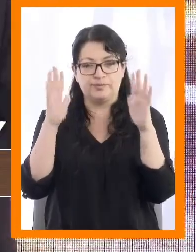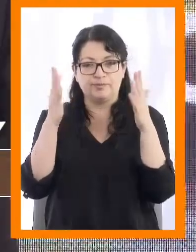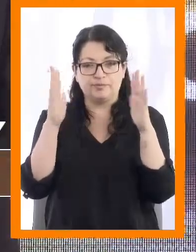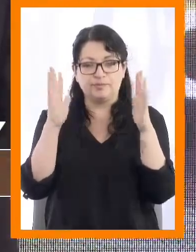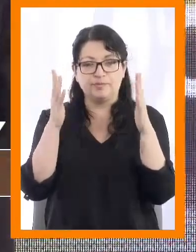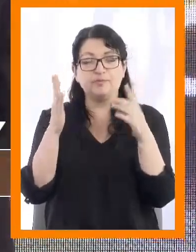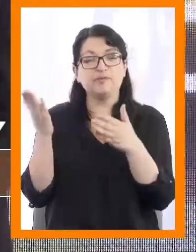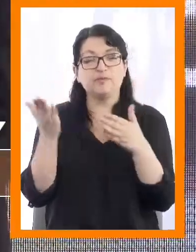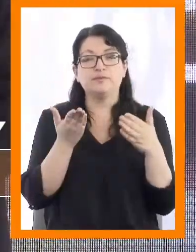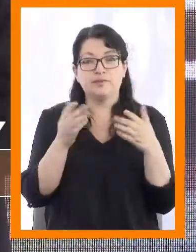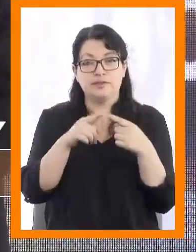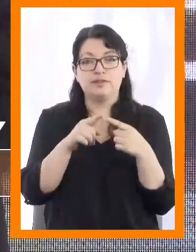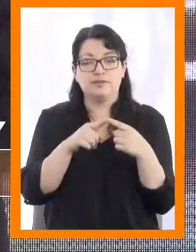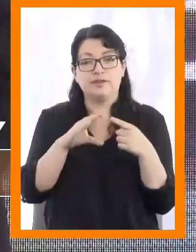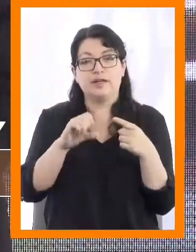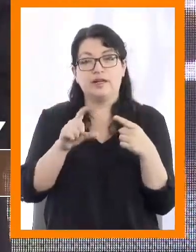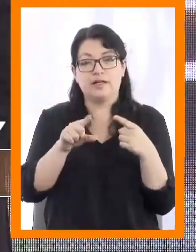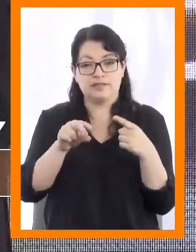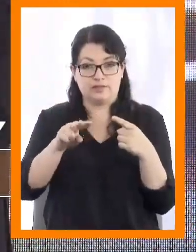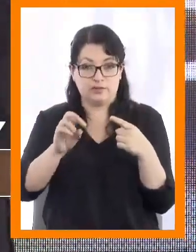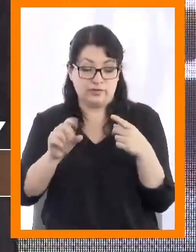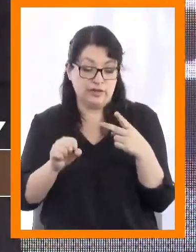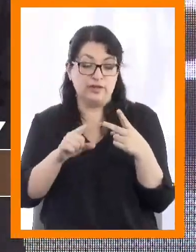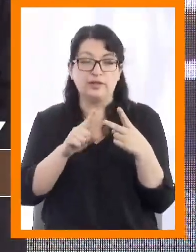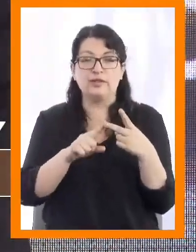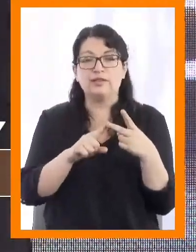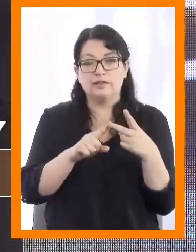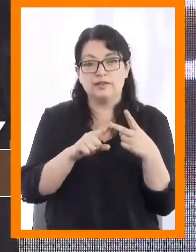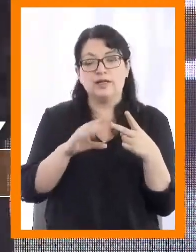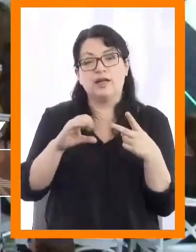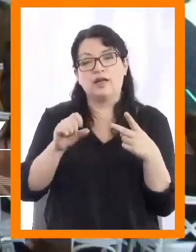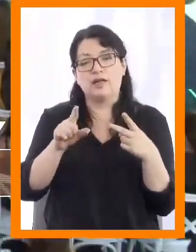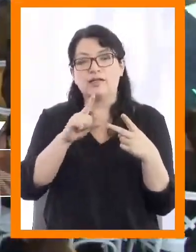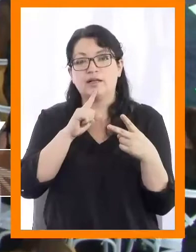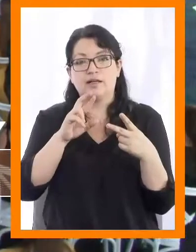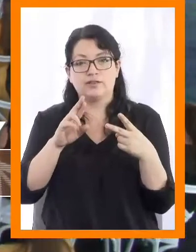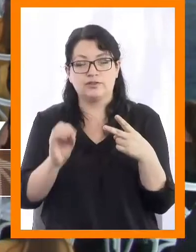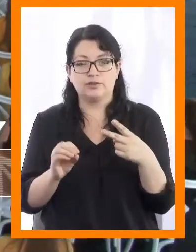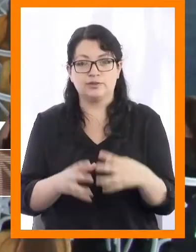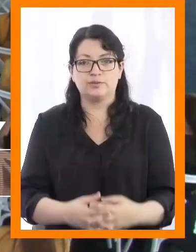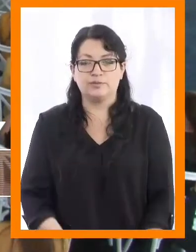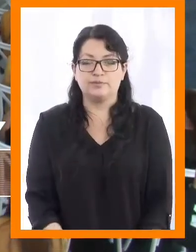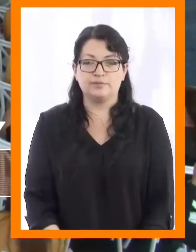Daisy Natalia Casanova Neira María José Castro Acevedo.